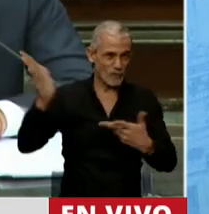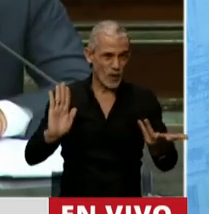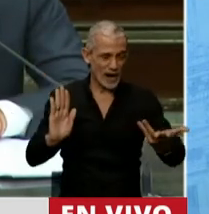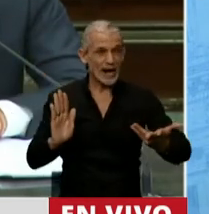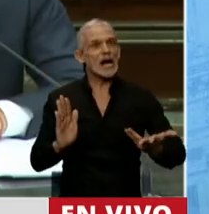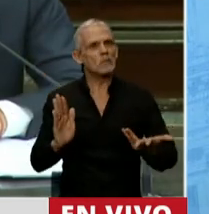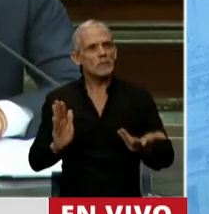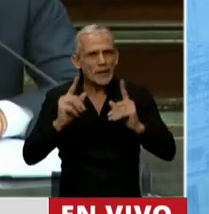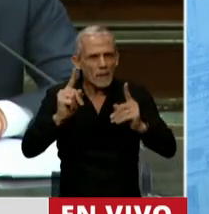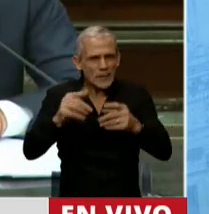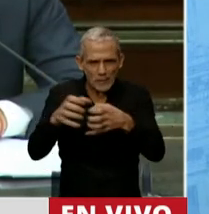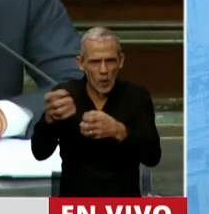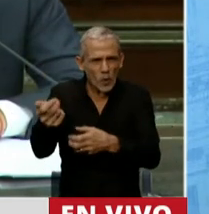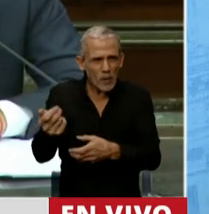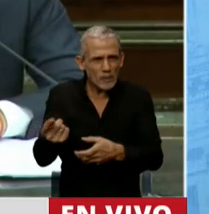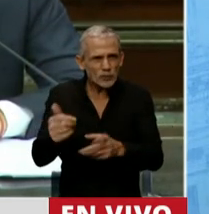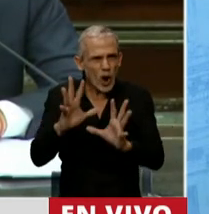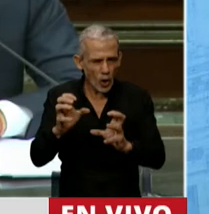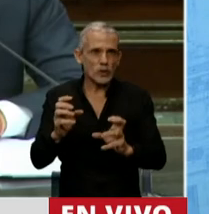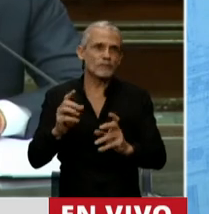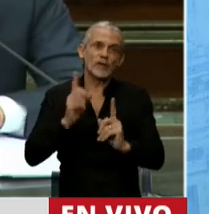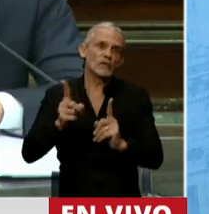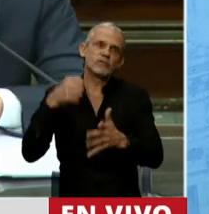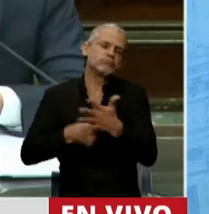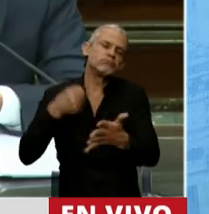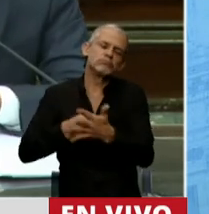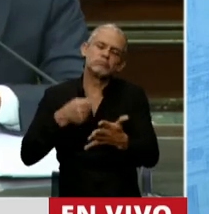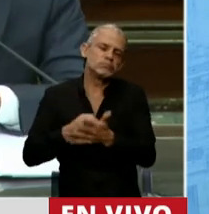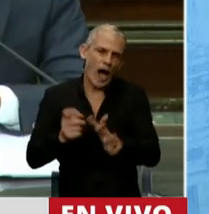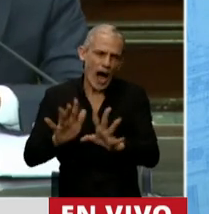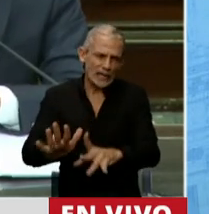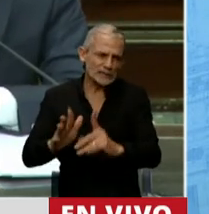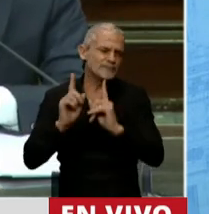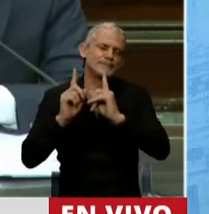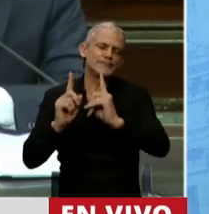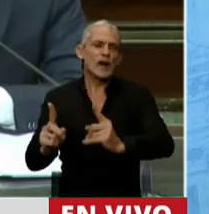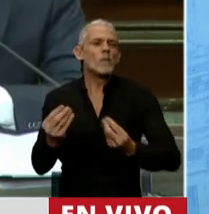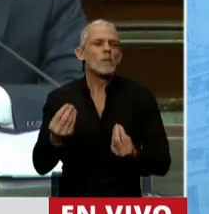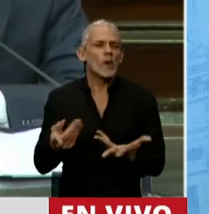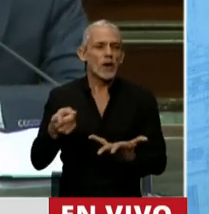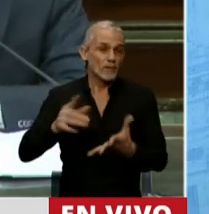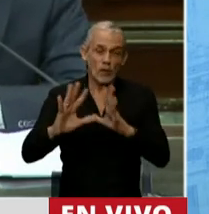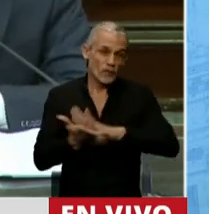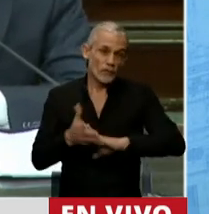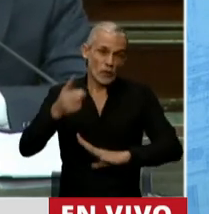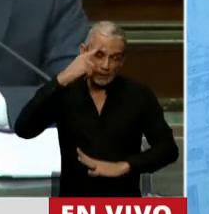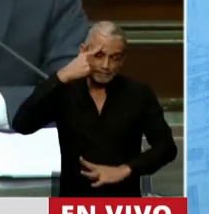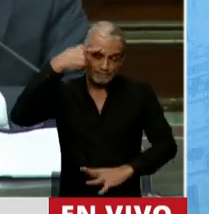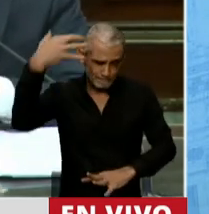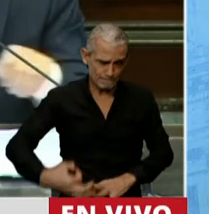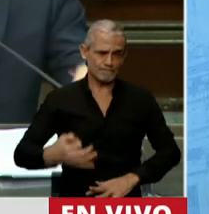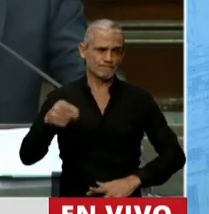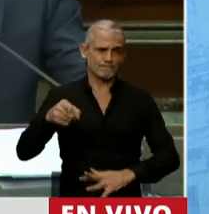indudablemente van a seguir persistiendo de esta manera porque están convencidos